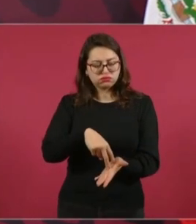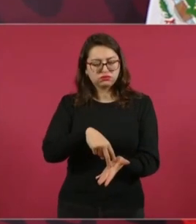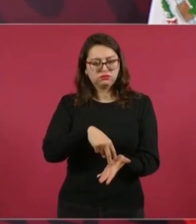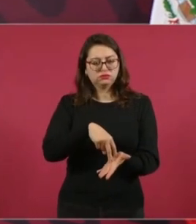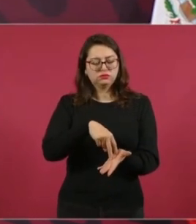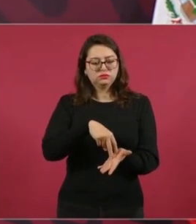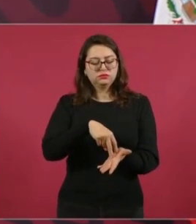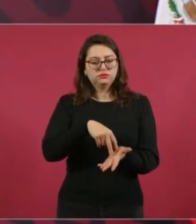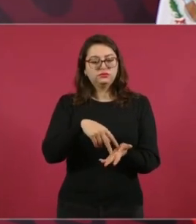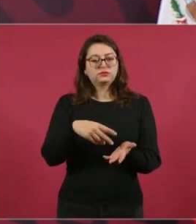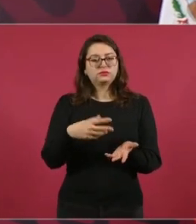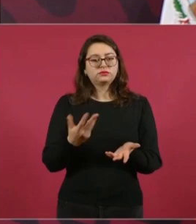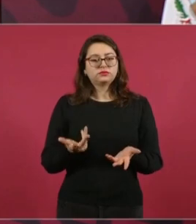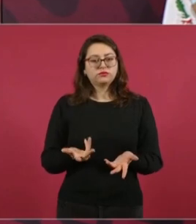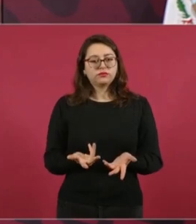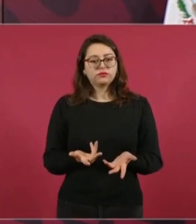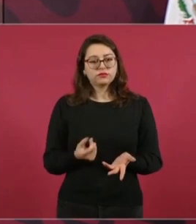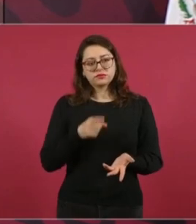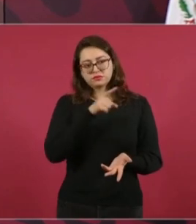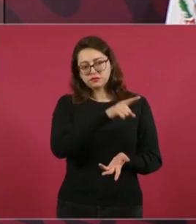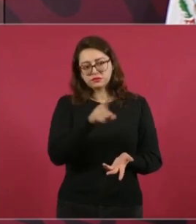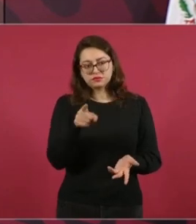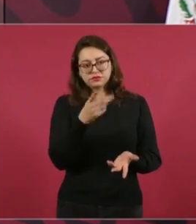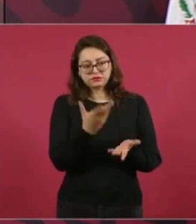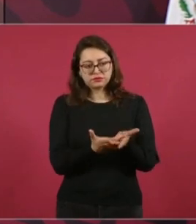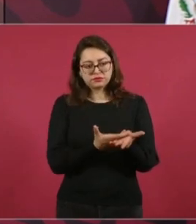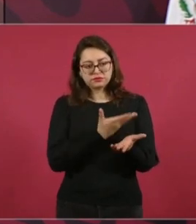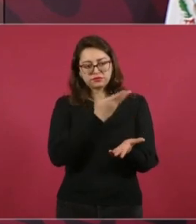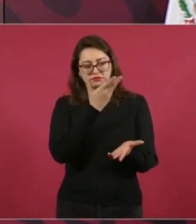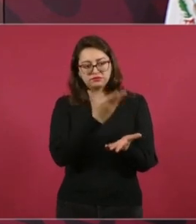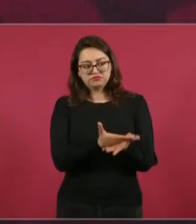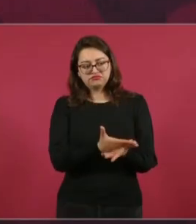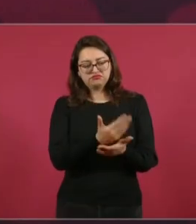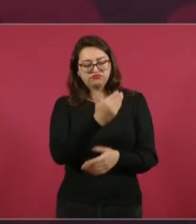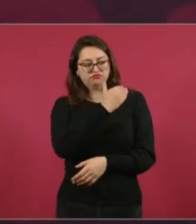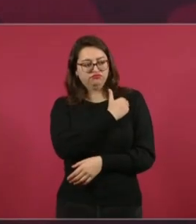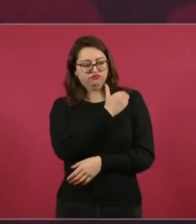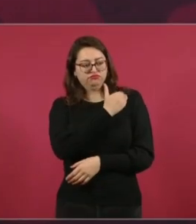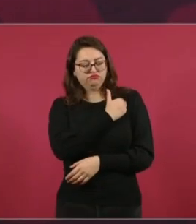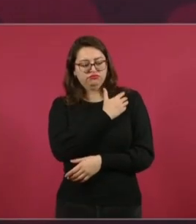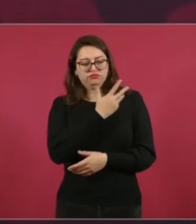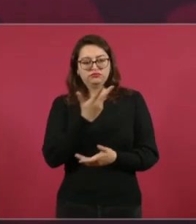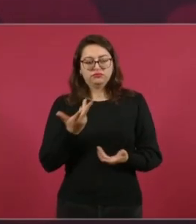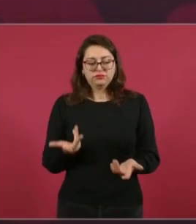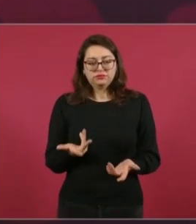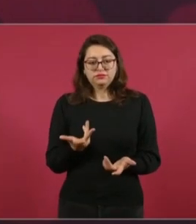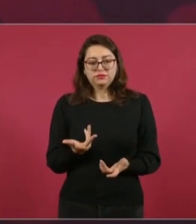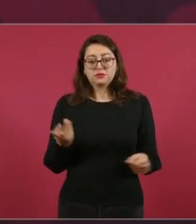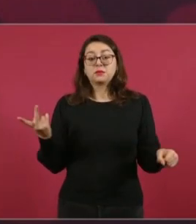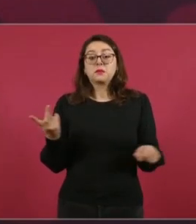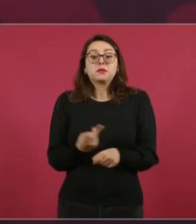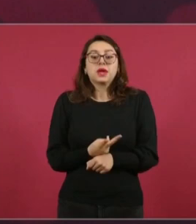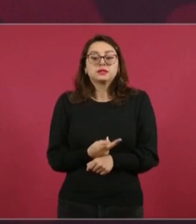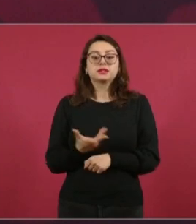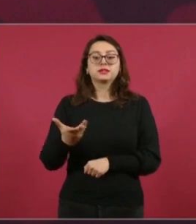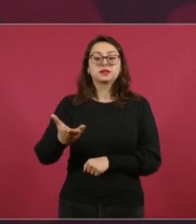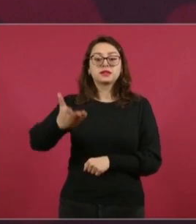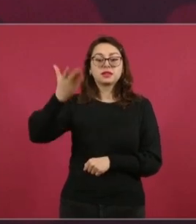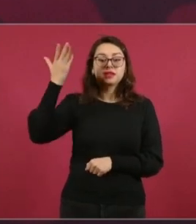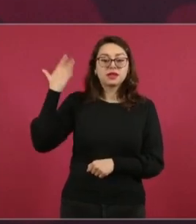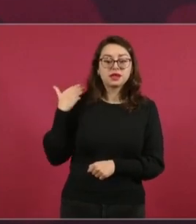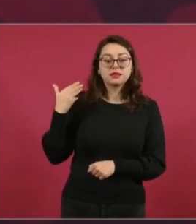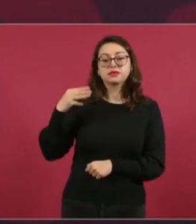plantearon. San Felipe pertenecía a Mexicali, ya es un municipio